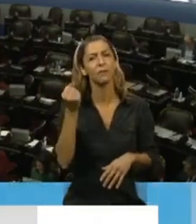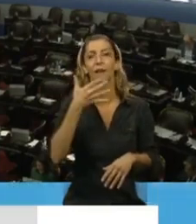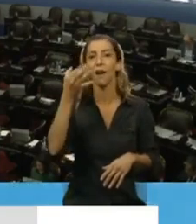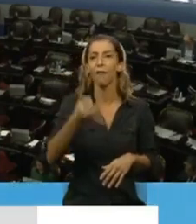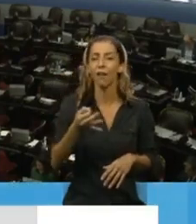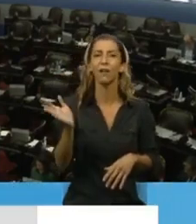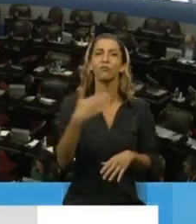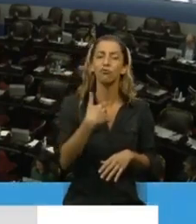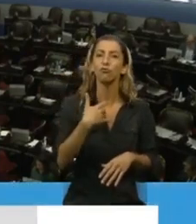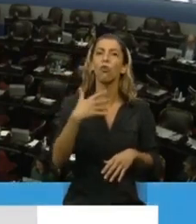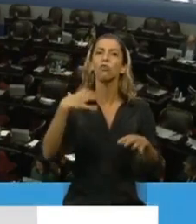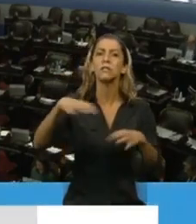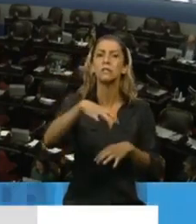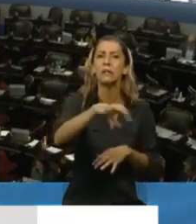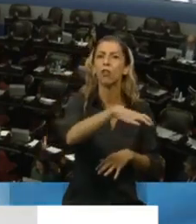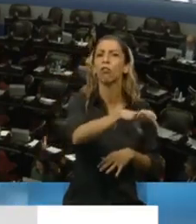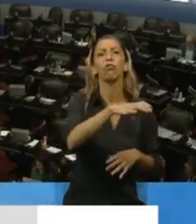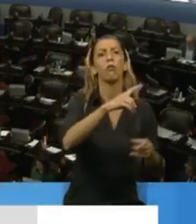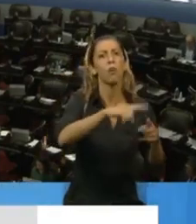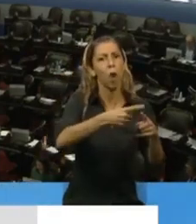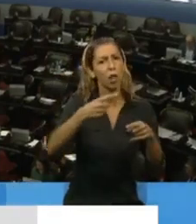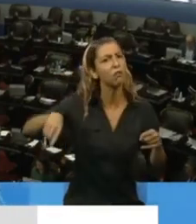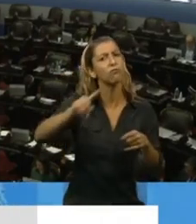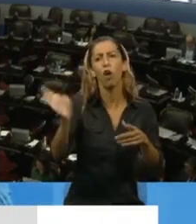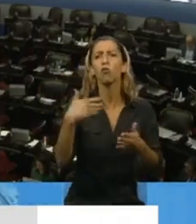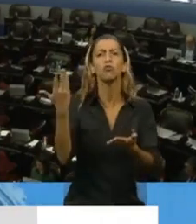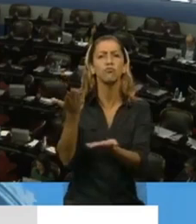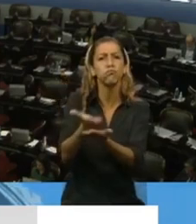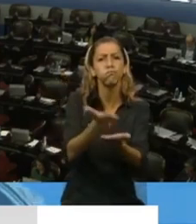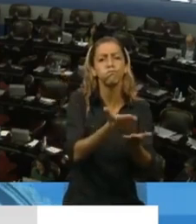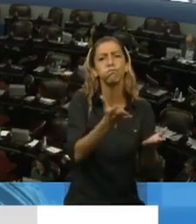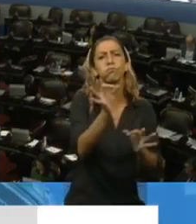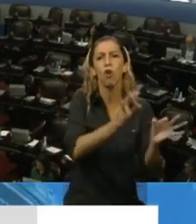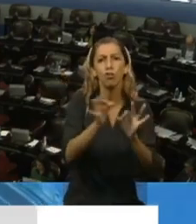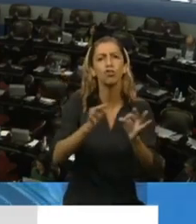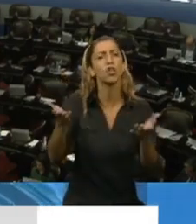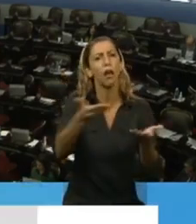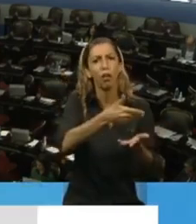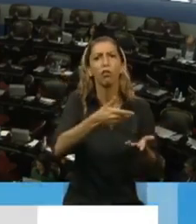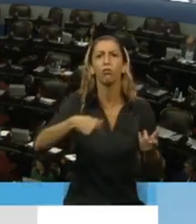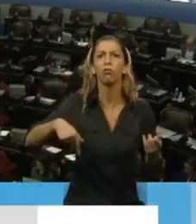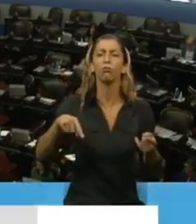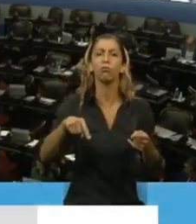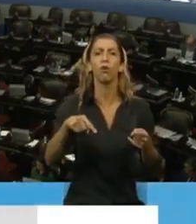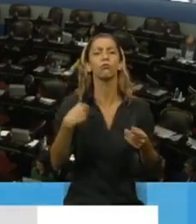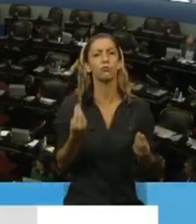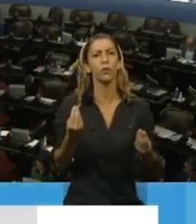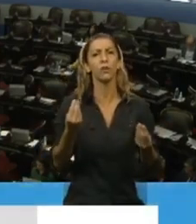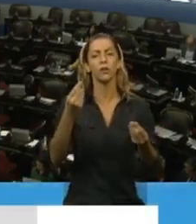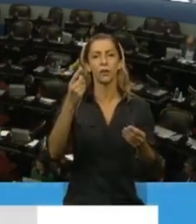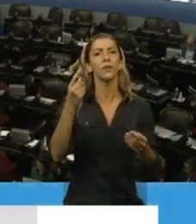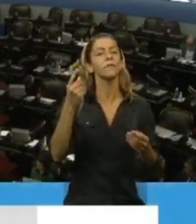sectores políticos presentamos proyectos relacionados con esto. He escuchado voces que dicen que no alcanza con solamente